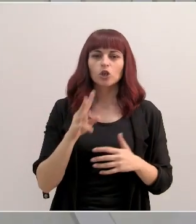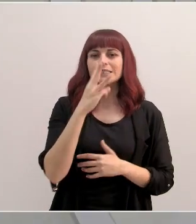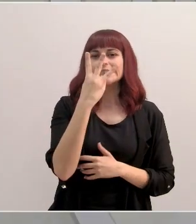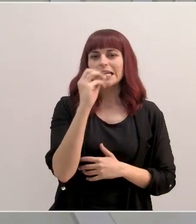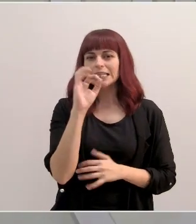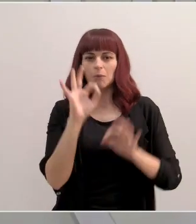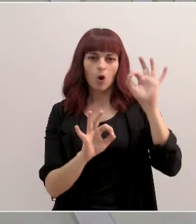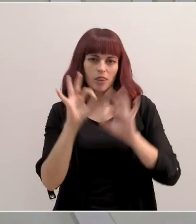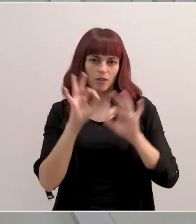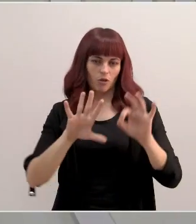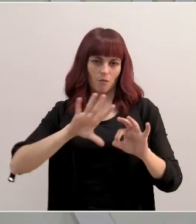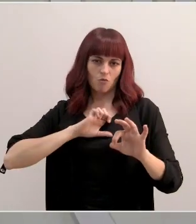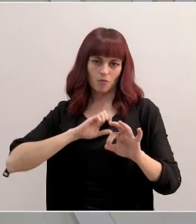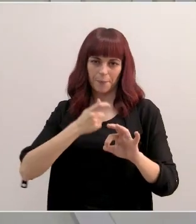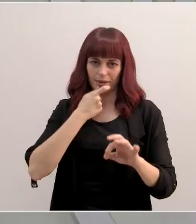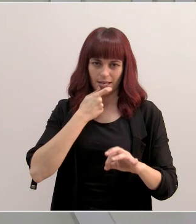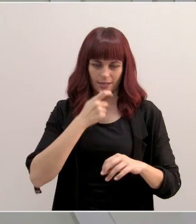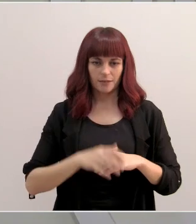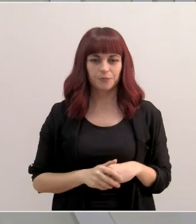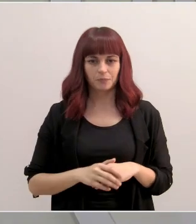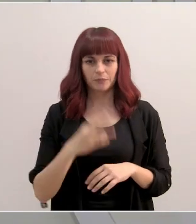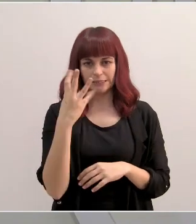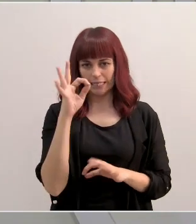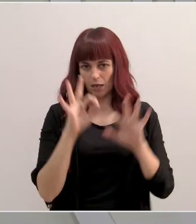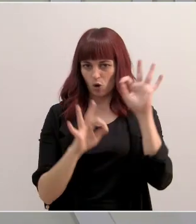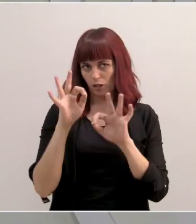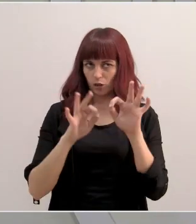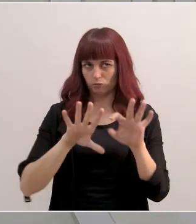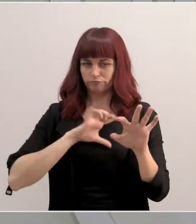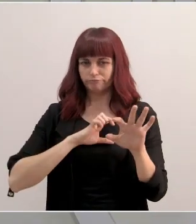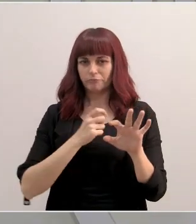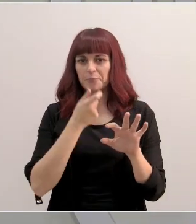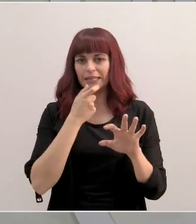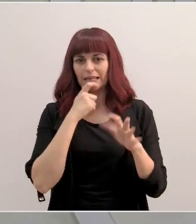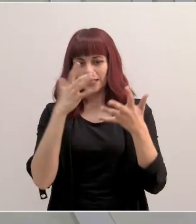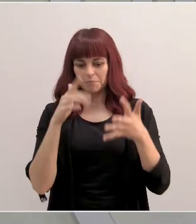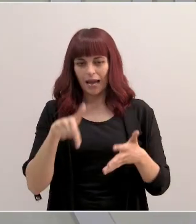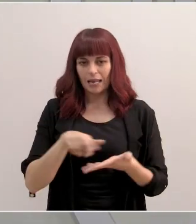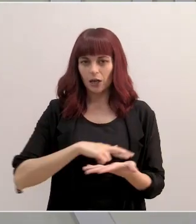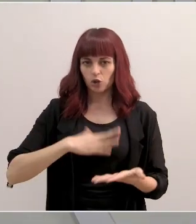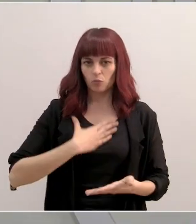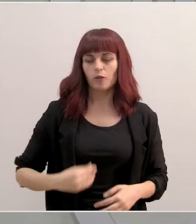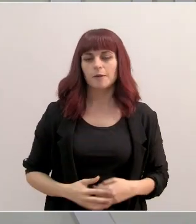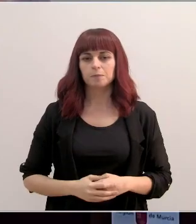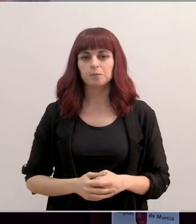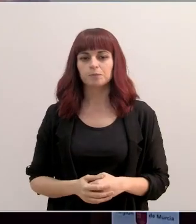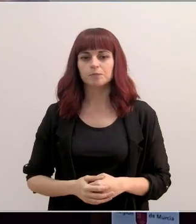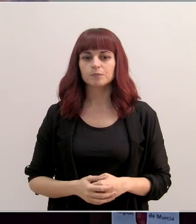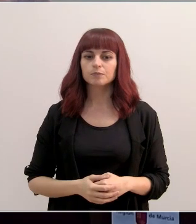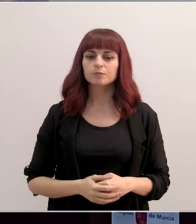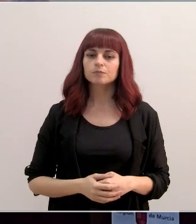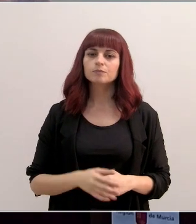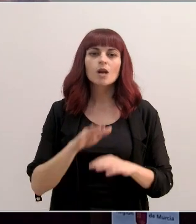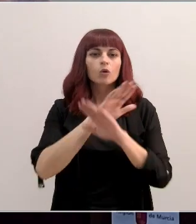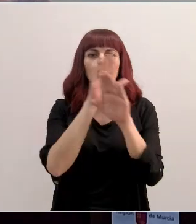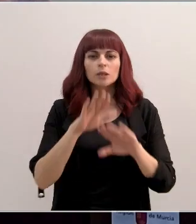30%. El 30% de variante británica puede estar rondando en la región. Y ahora sí que,